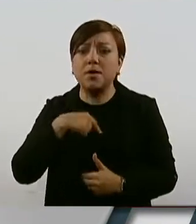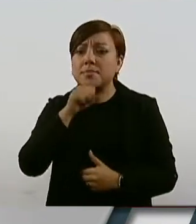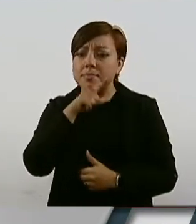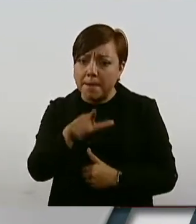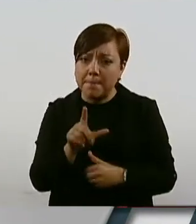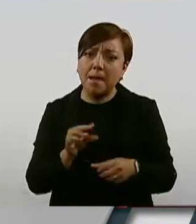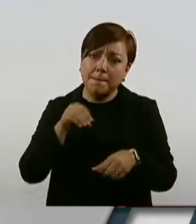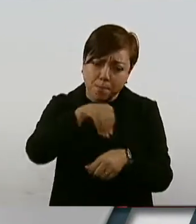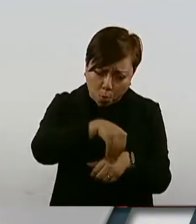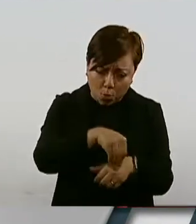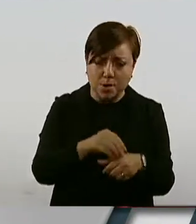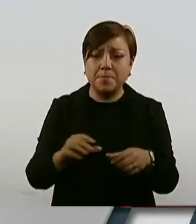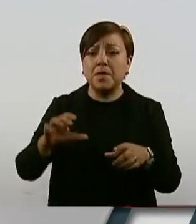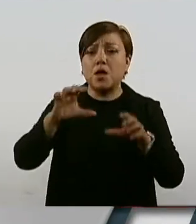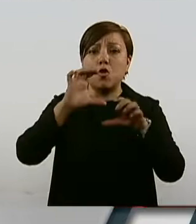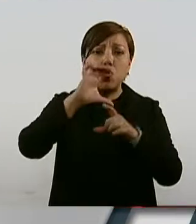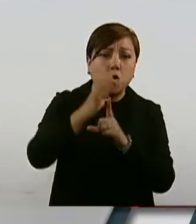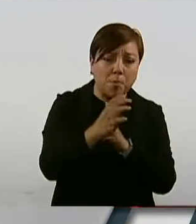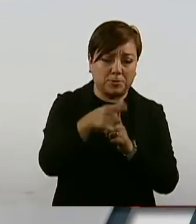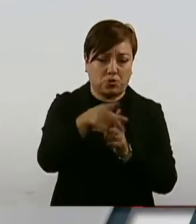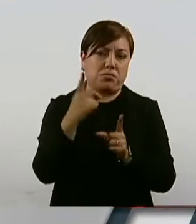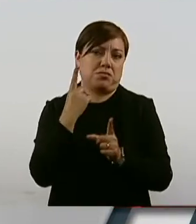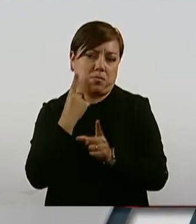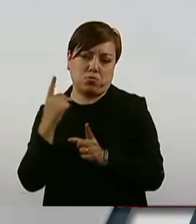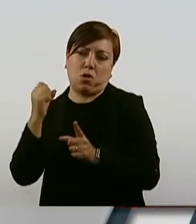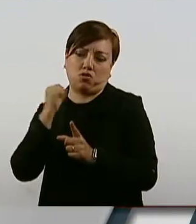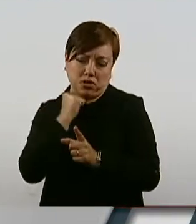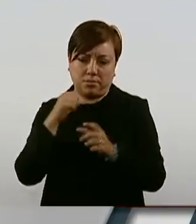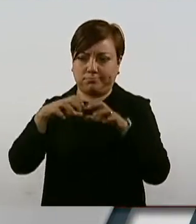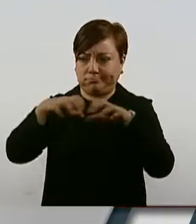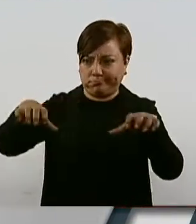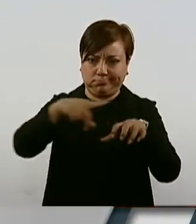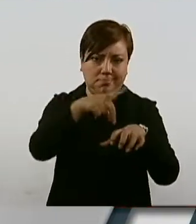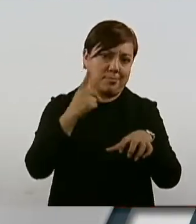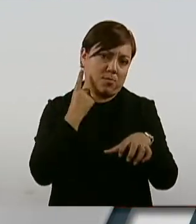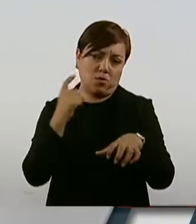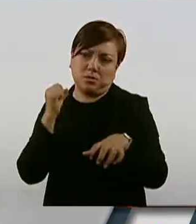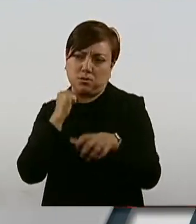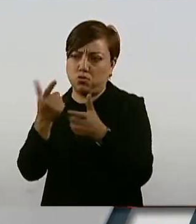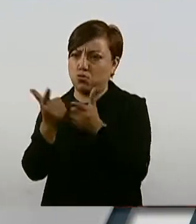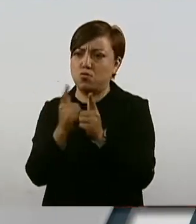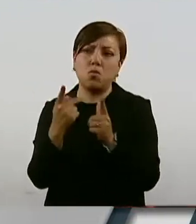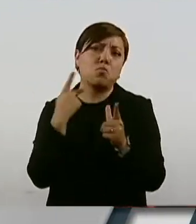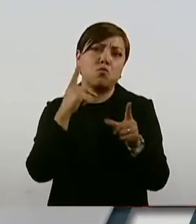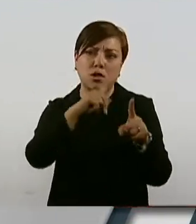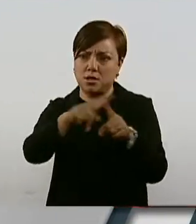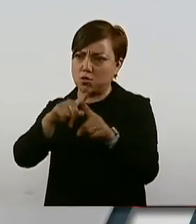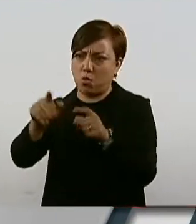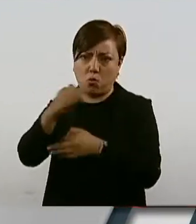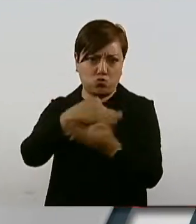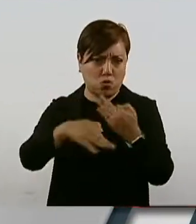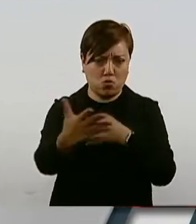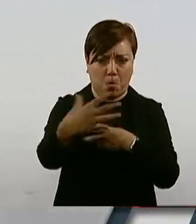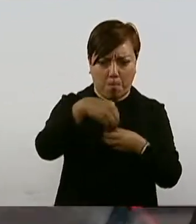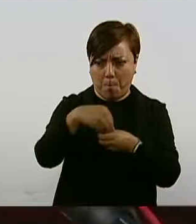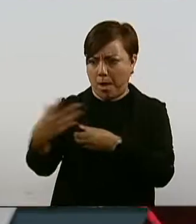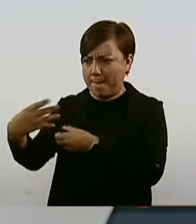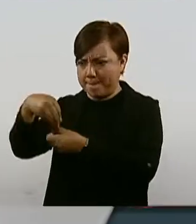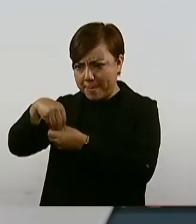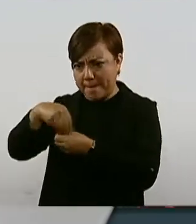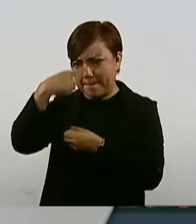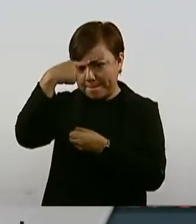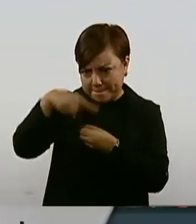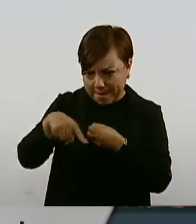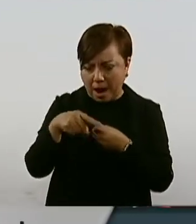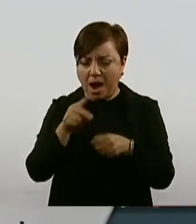bicameral en la cual participen, exacto, senadores, diputados de todas las fuerzas políticas para que se dé seguimiento a lo que estamos